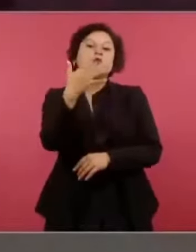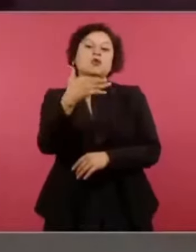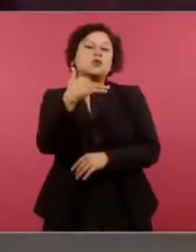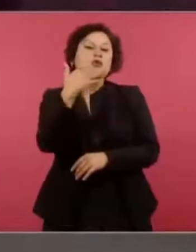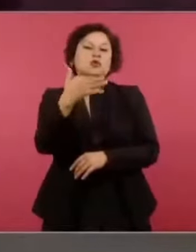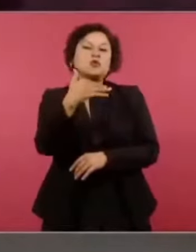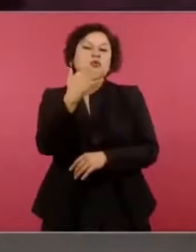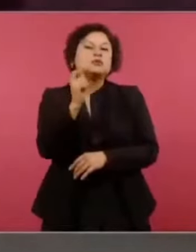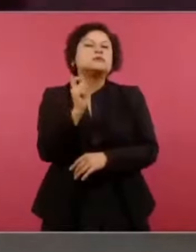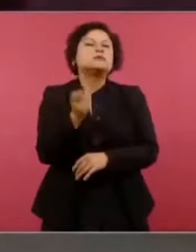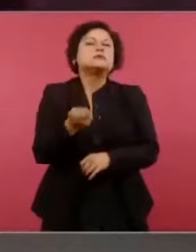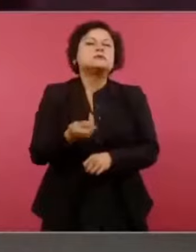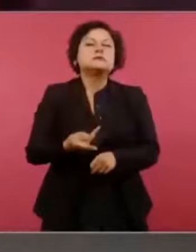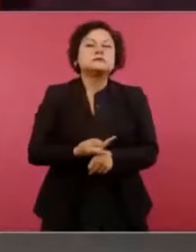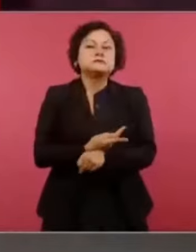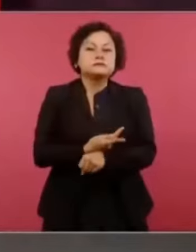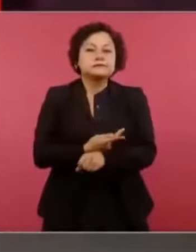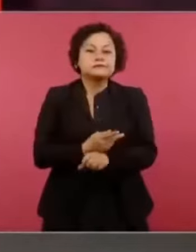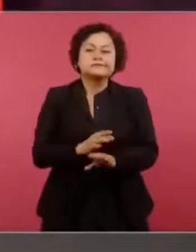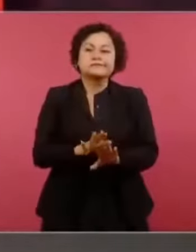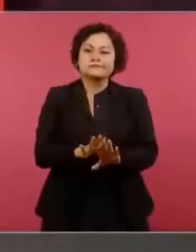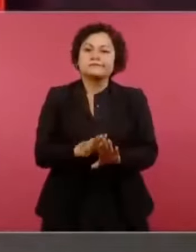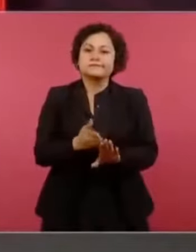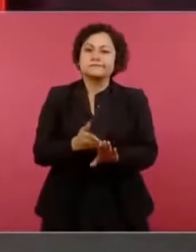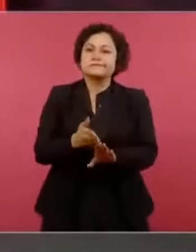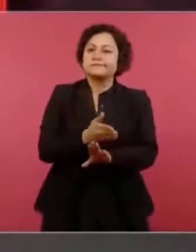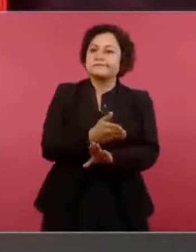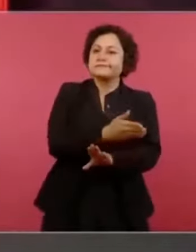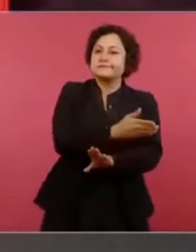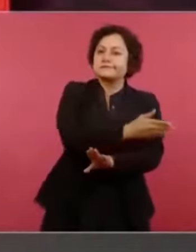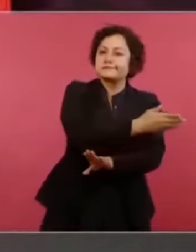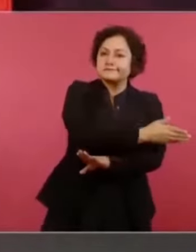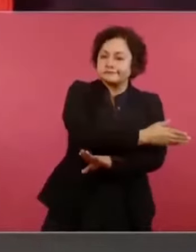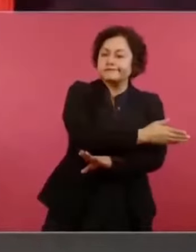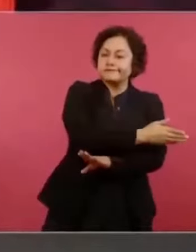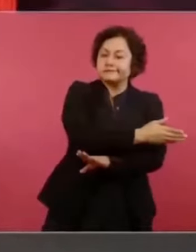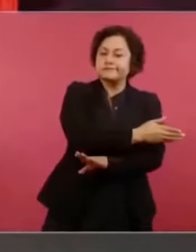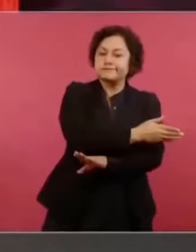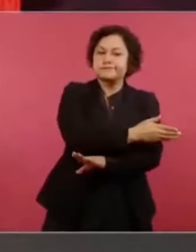abrazada